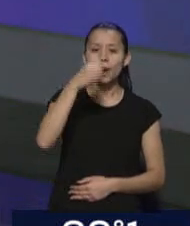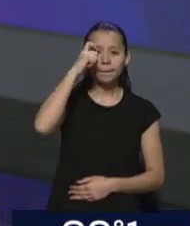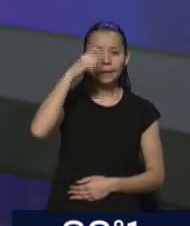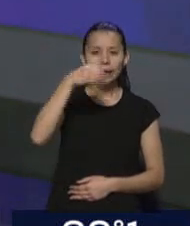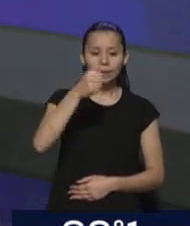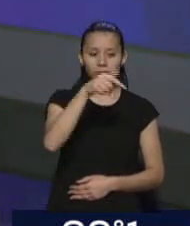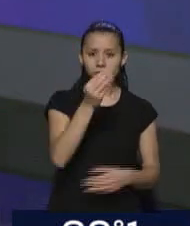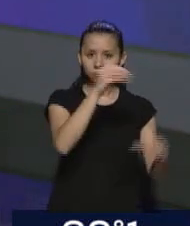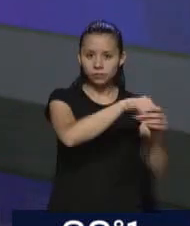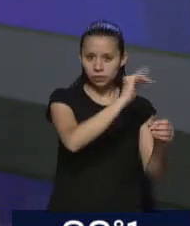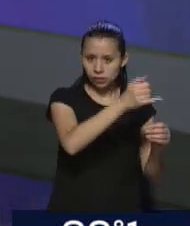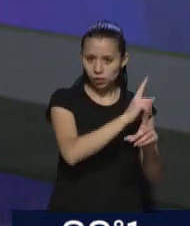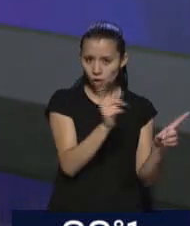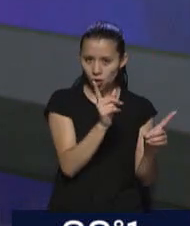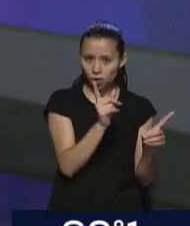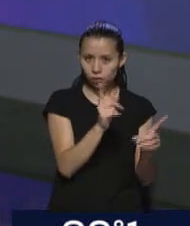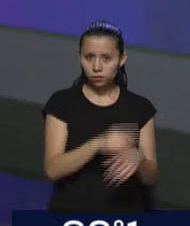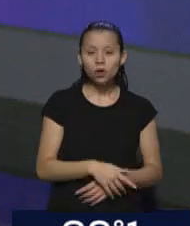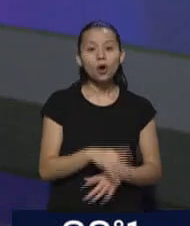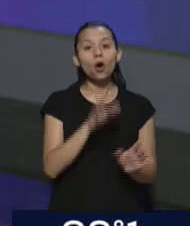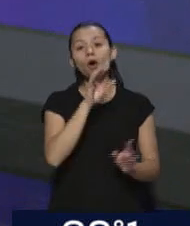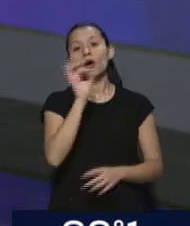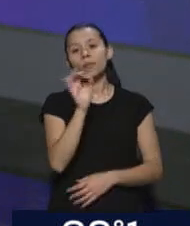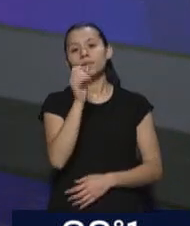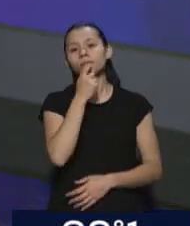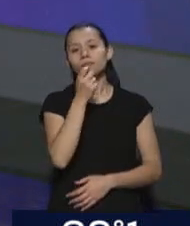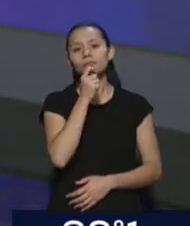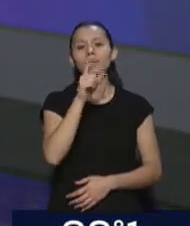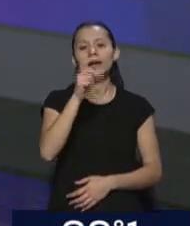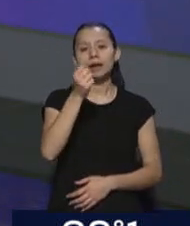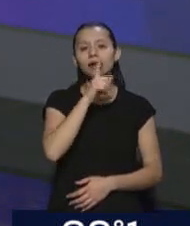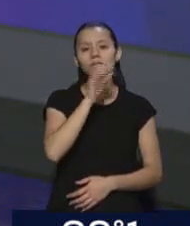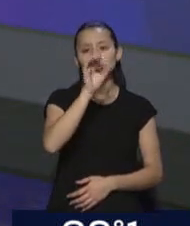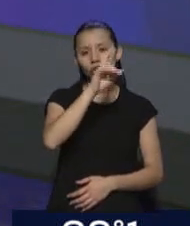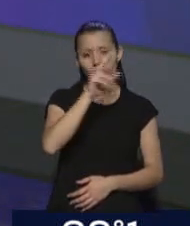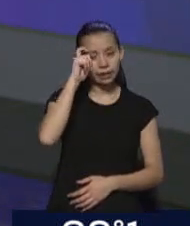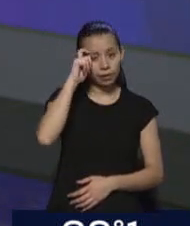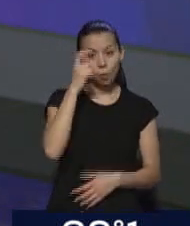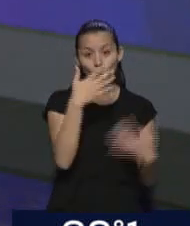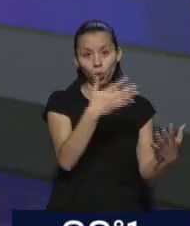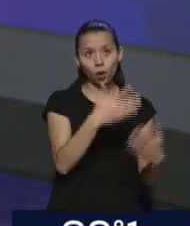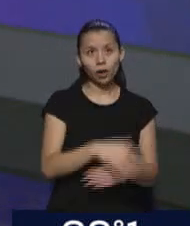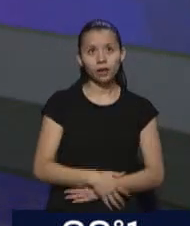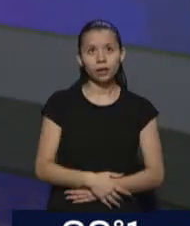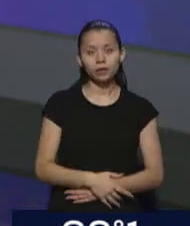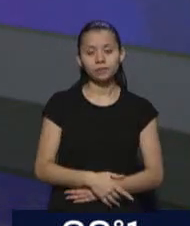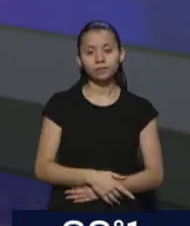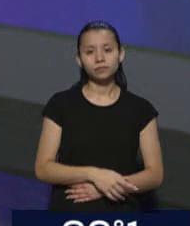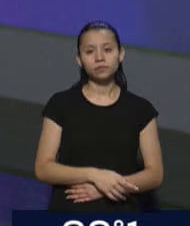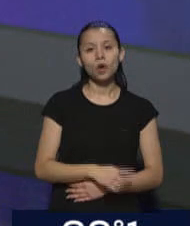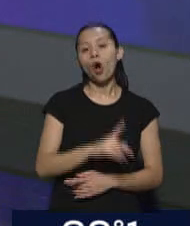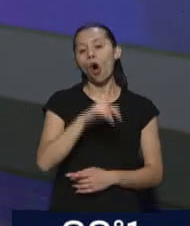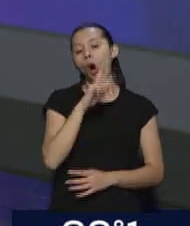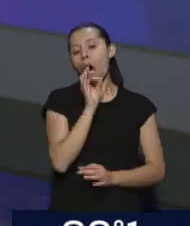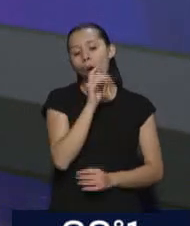viene por O Jimena La Torre. O Jimena La Torre. Puede estar por allá. Allí puede estar Mema y acá puede estar Jimena La Torre. Y Jimena. revés.